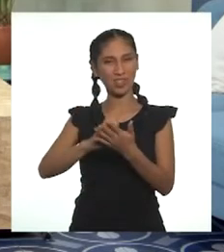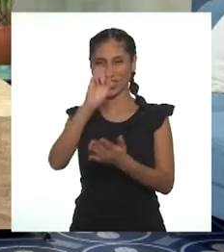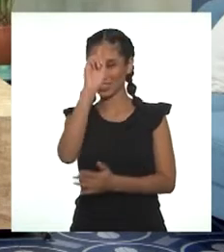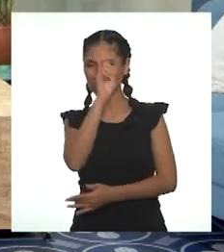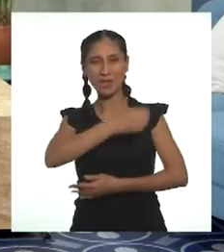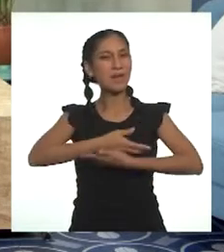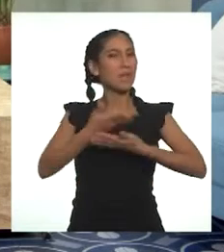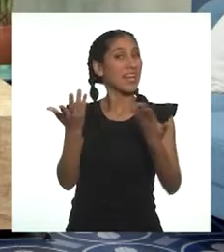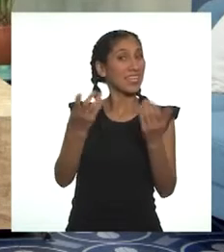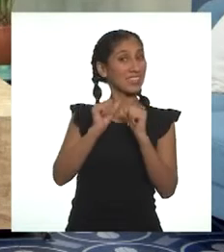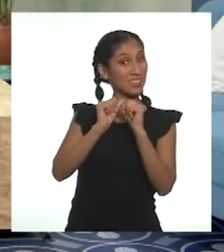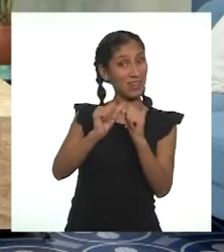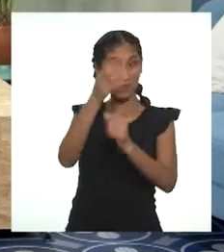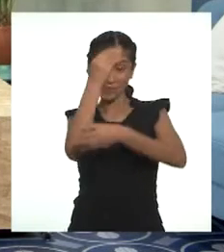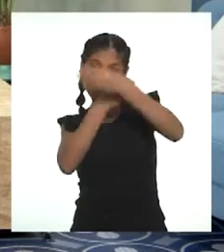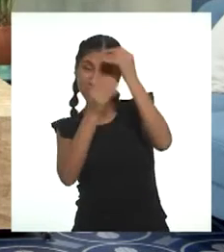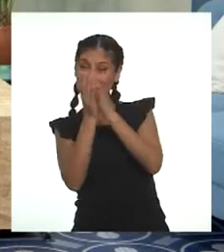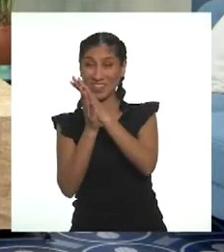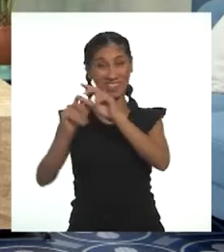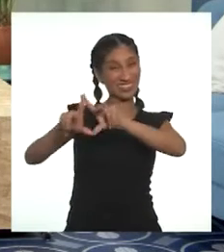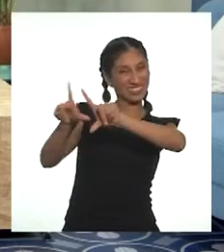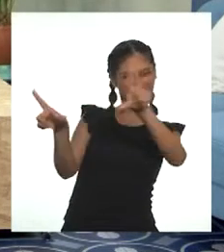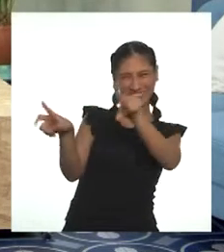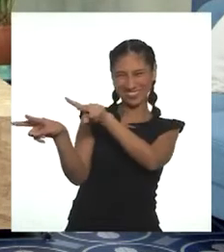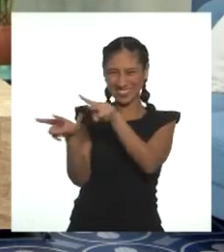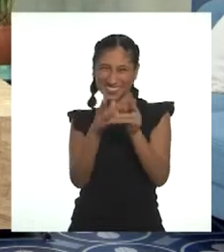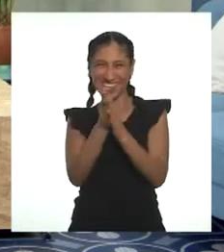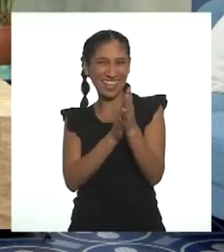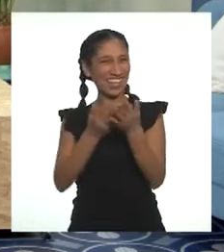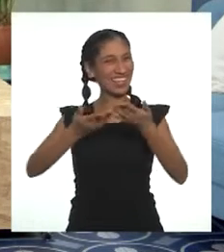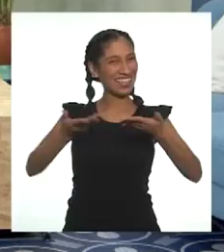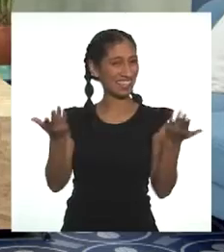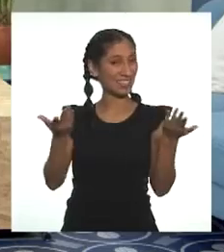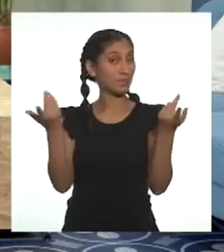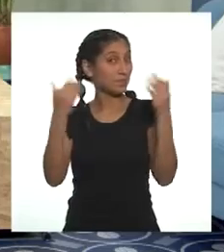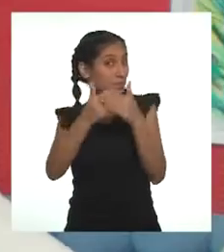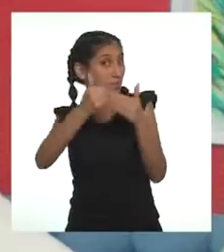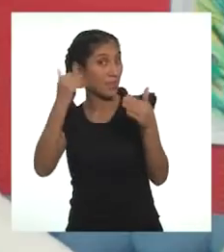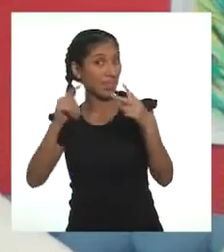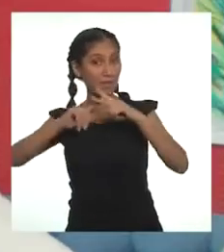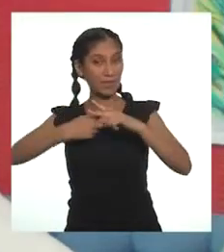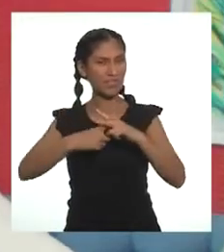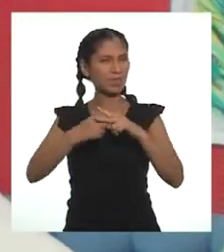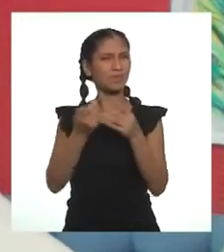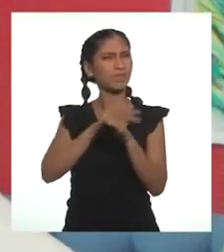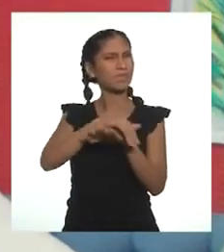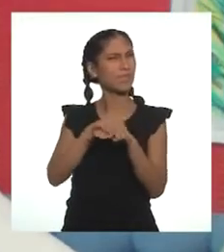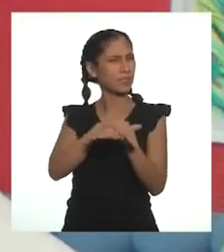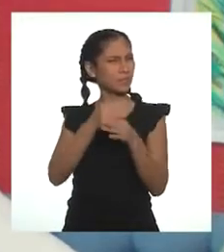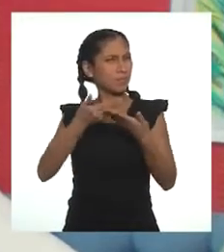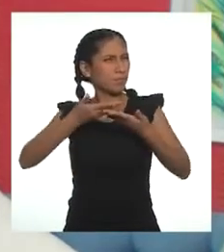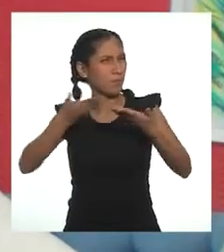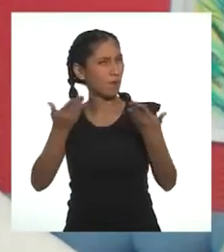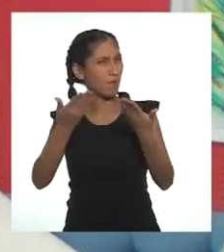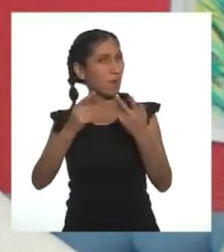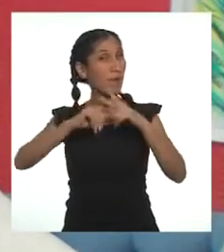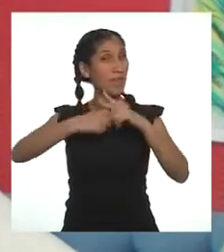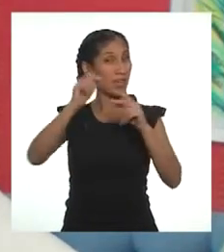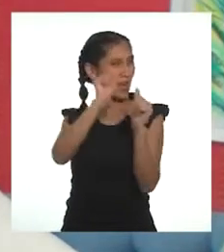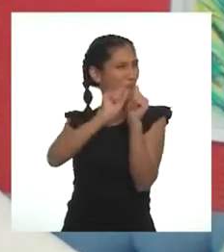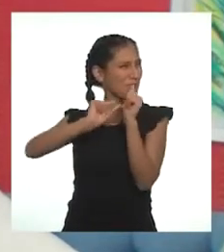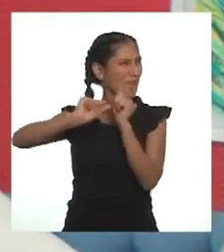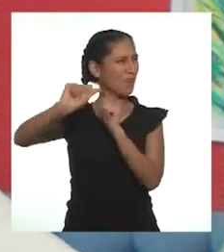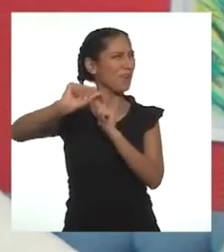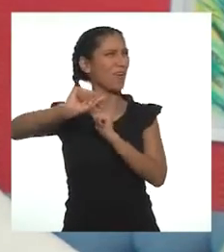una iniciativa del Ministerio de Educación para seguir aprendiendo desde casa de manera entretenida. Antes de empezar, les propongo comenzar nuestro